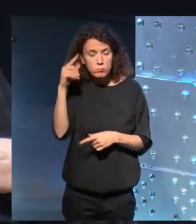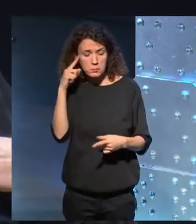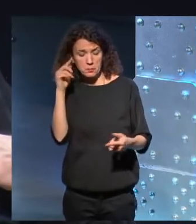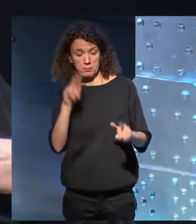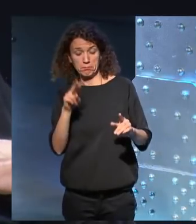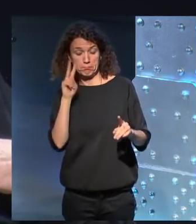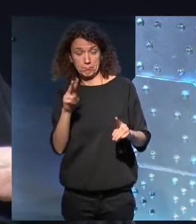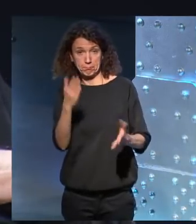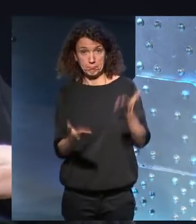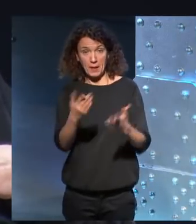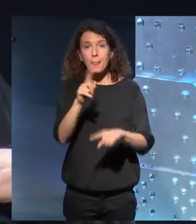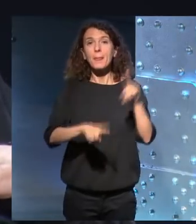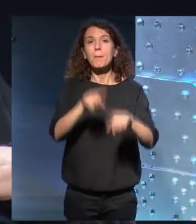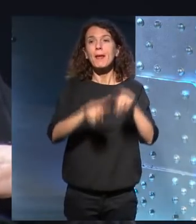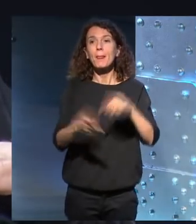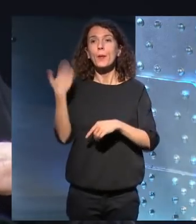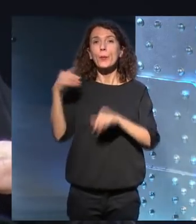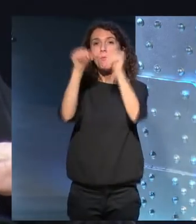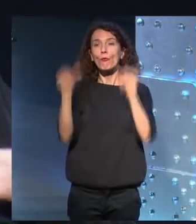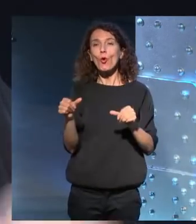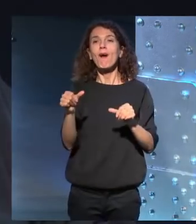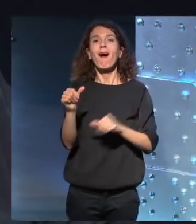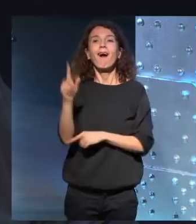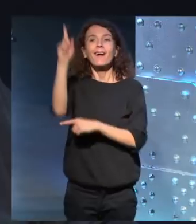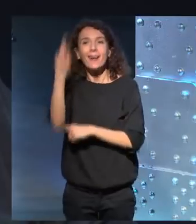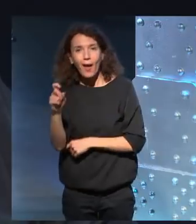de acuerdo al canon que establecieron los Beatles,